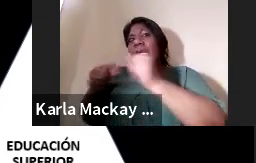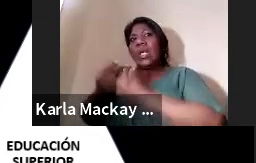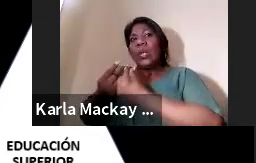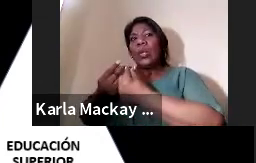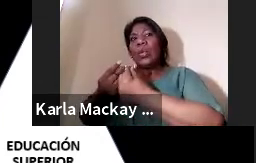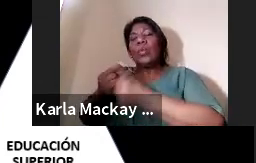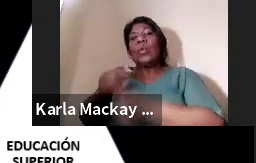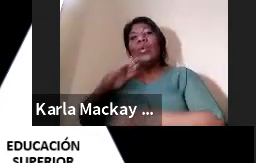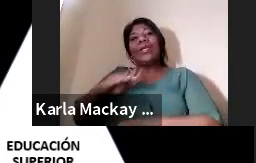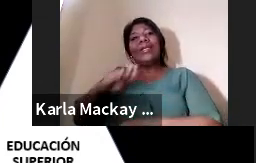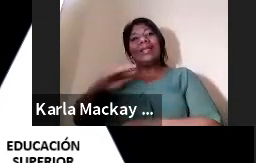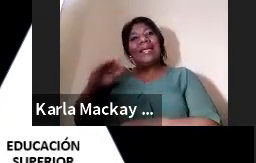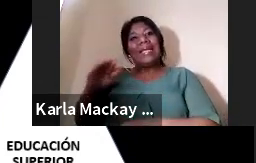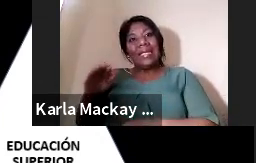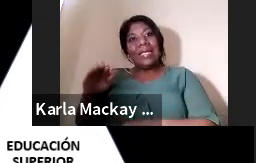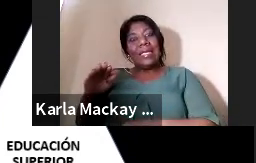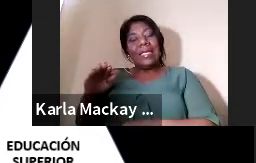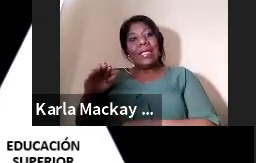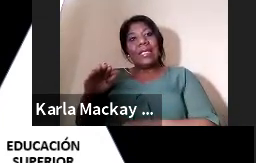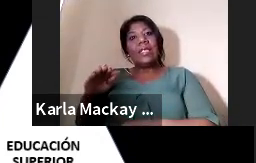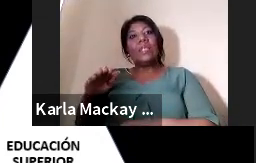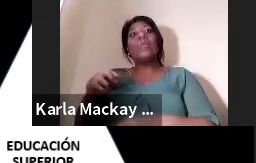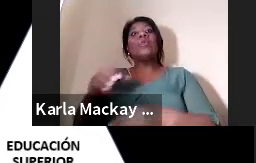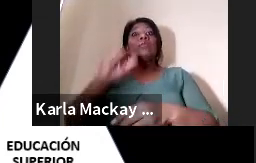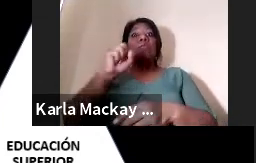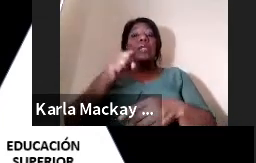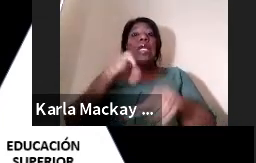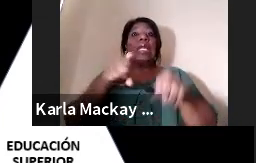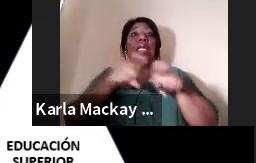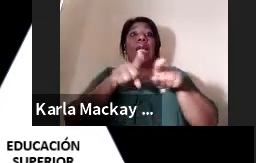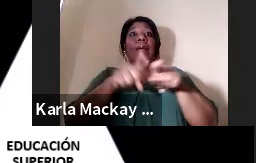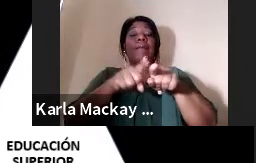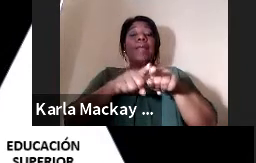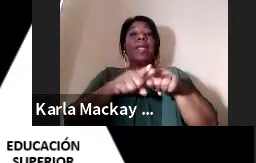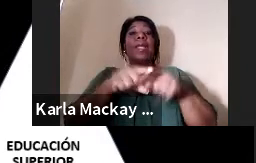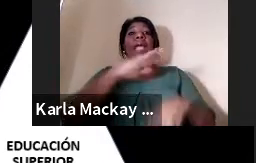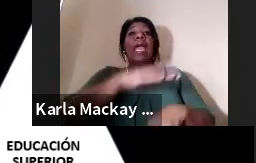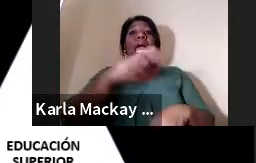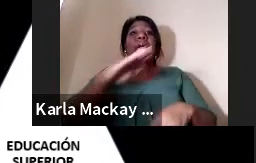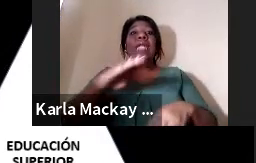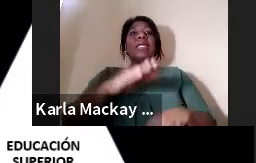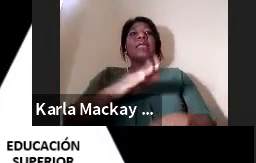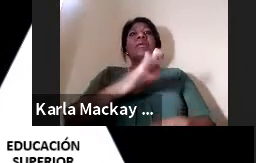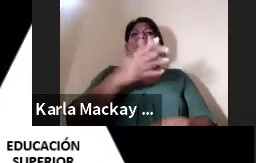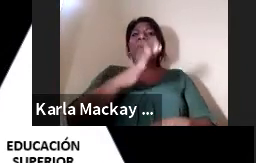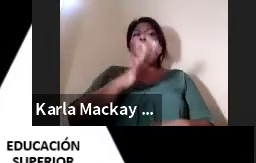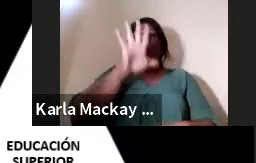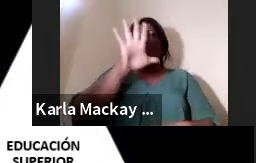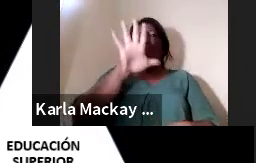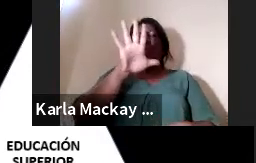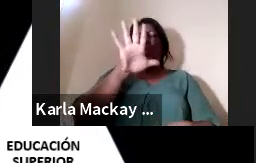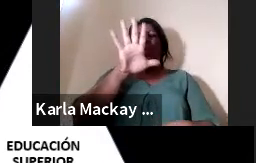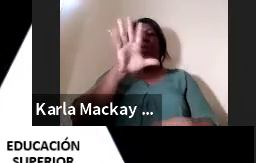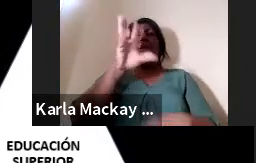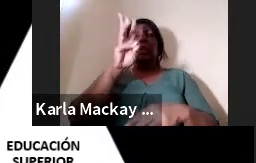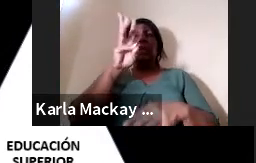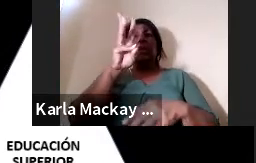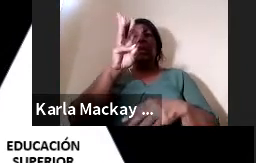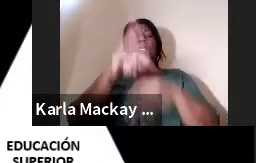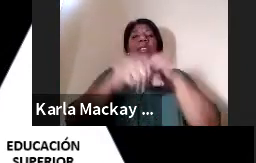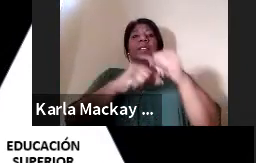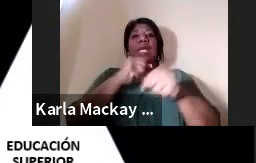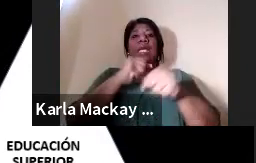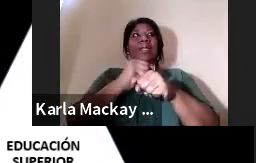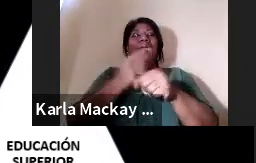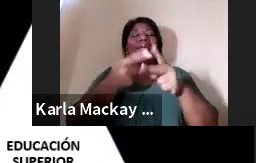de nuevos investigadores que son los niveles de preescolar y los niveles de primaria. Es muy importante comenzar a hacer